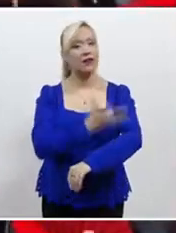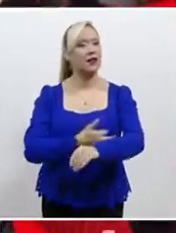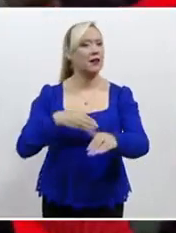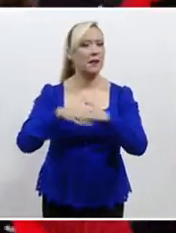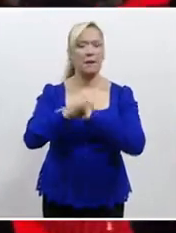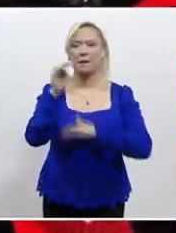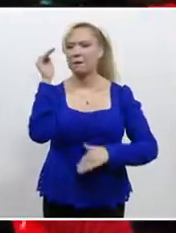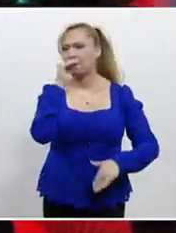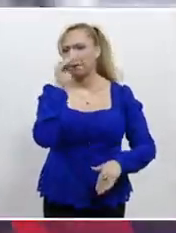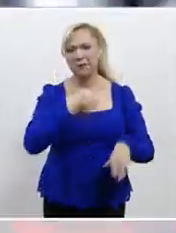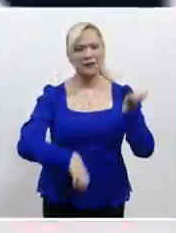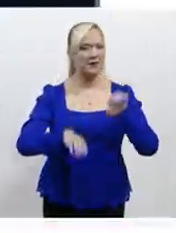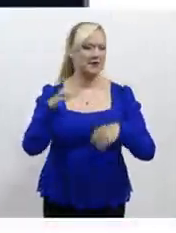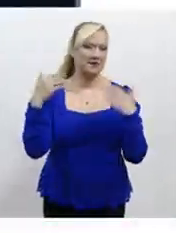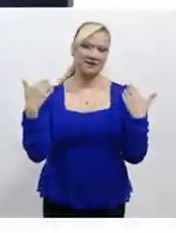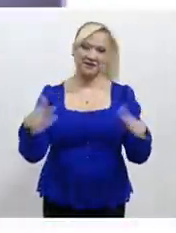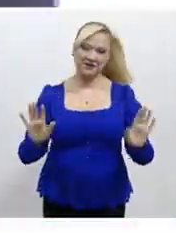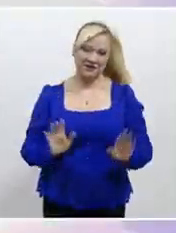libre sin límite de edad.